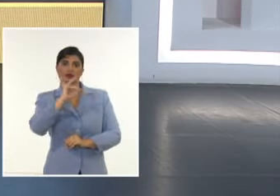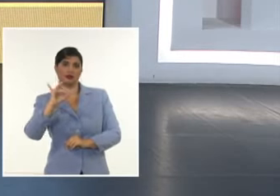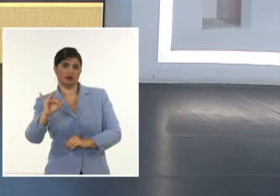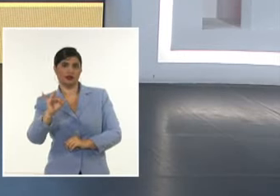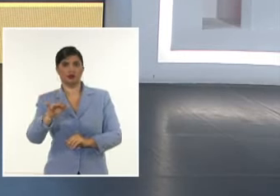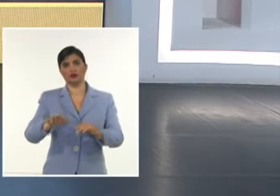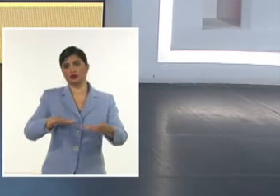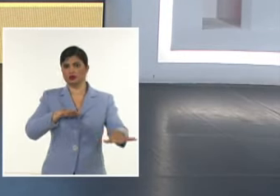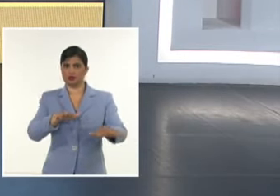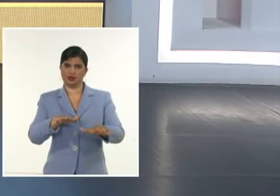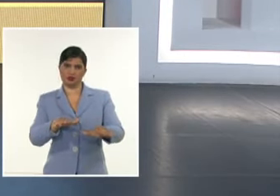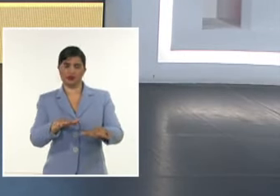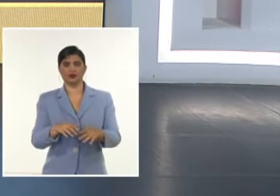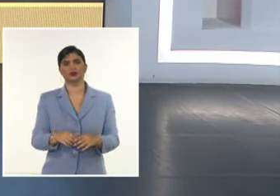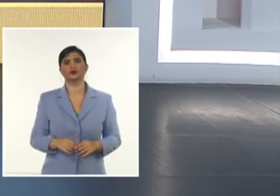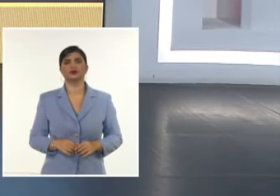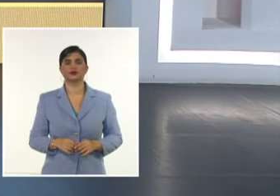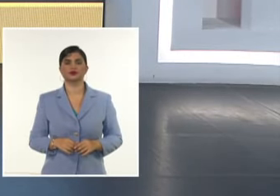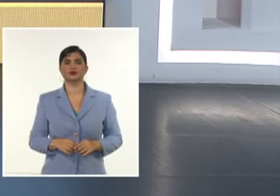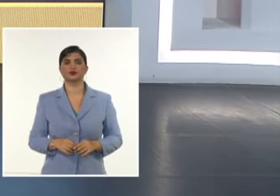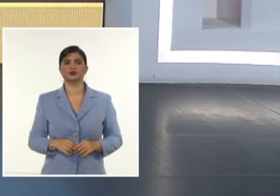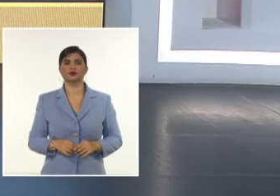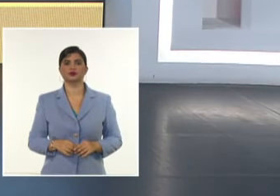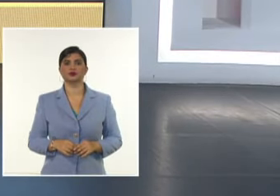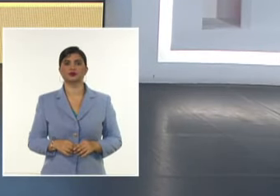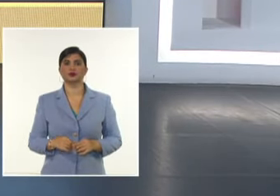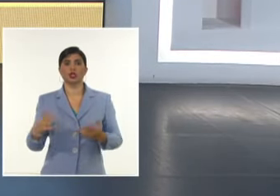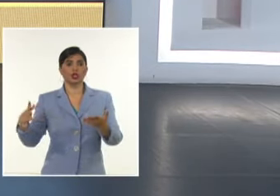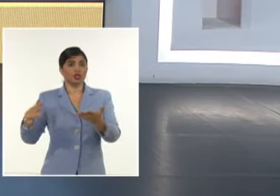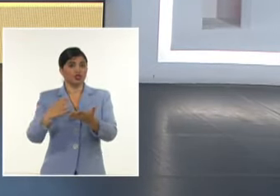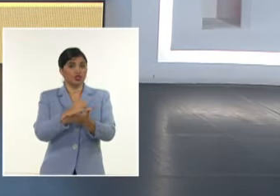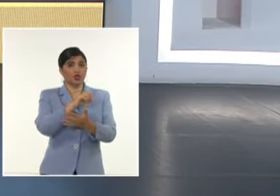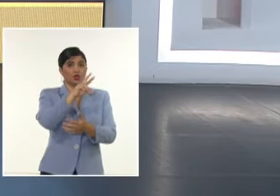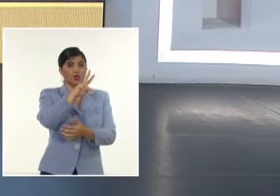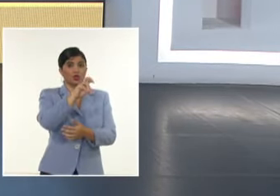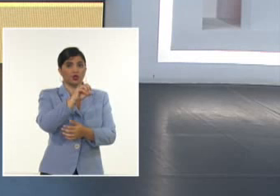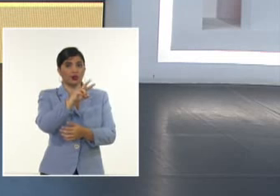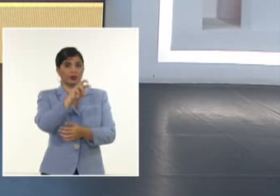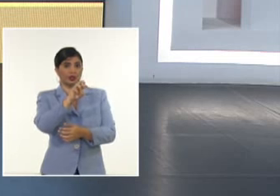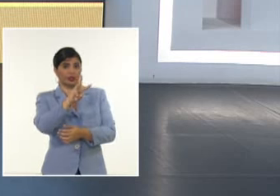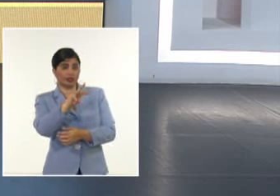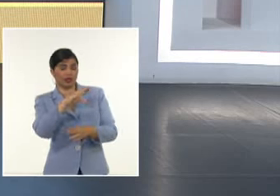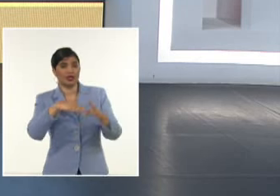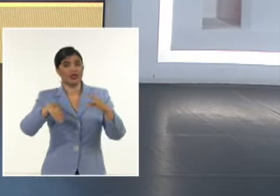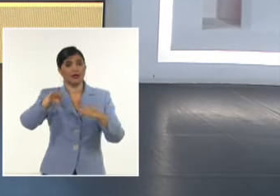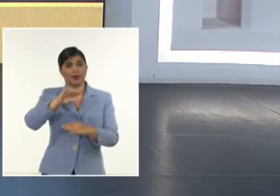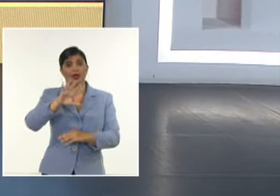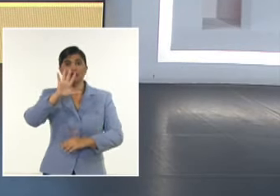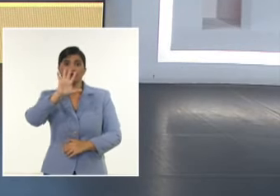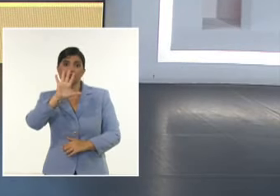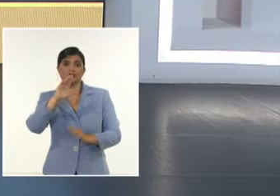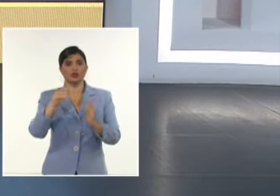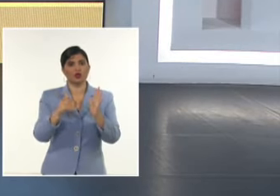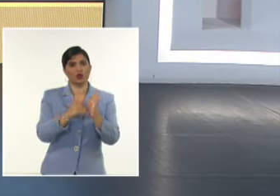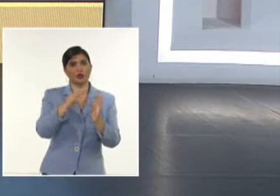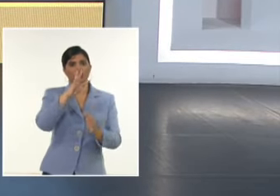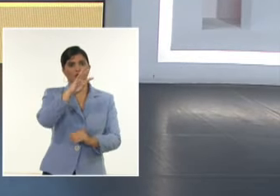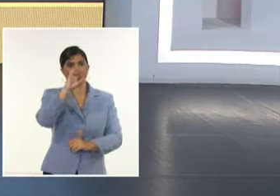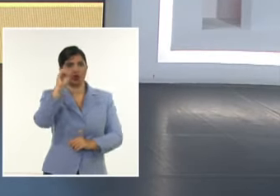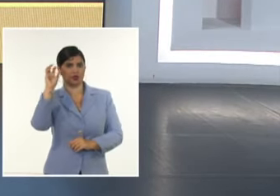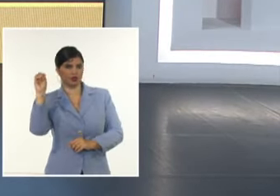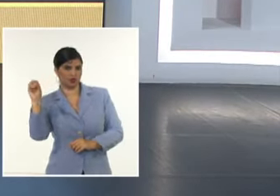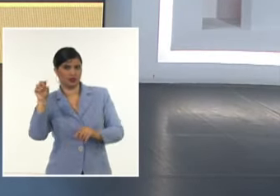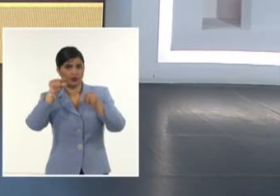Y si no recuerdo mal, en todo 2023 ocurrieron más de 5.400 De estos, en Cuba, solo en Cuba,